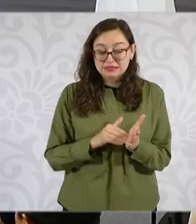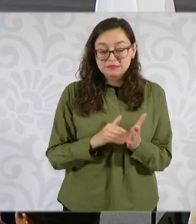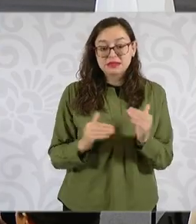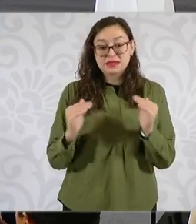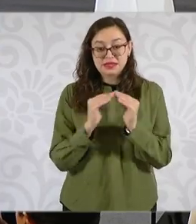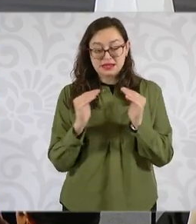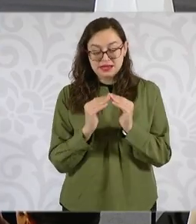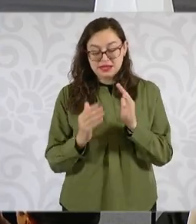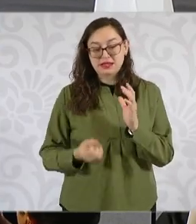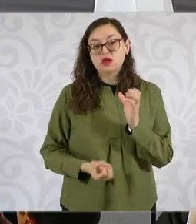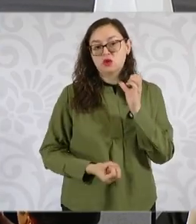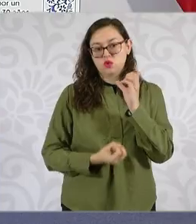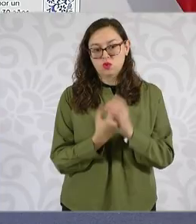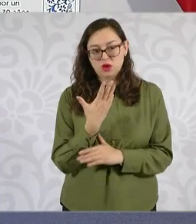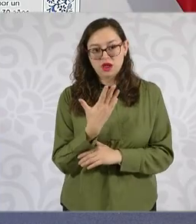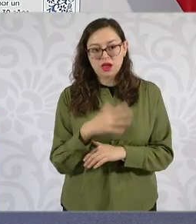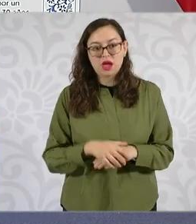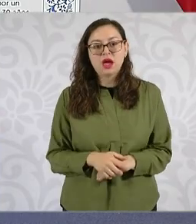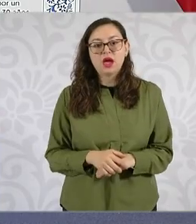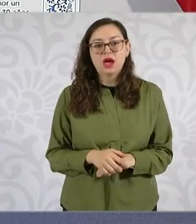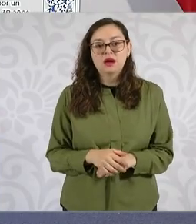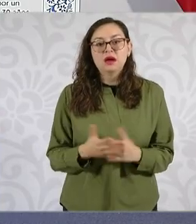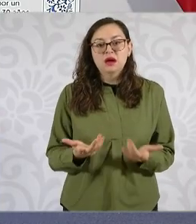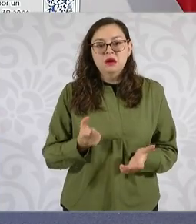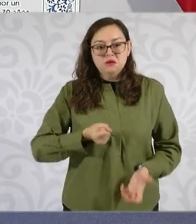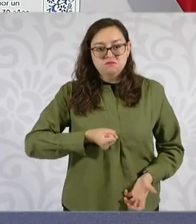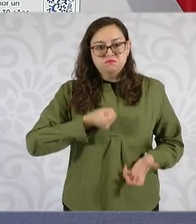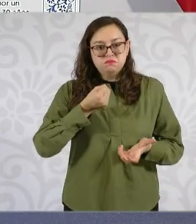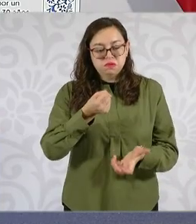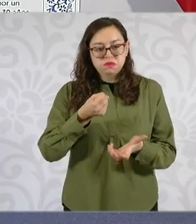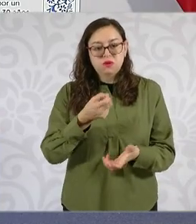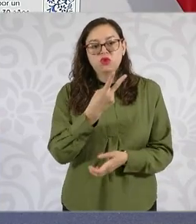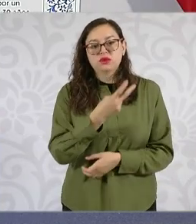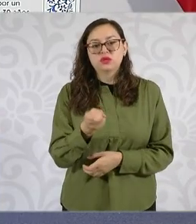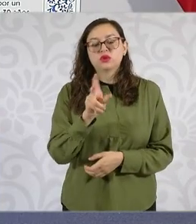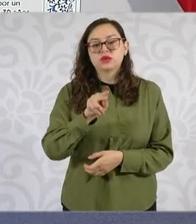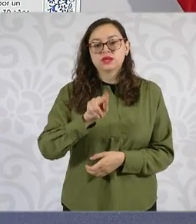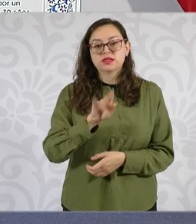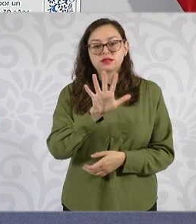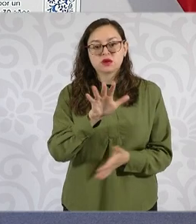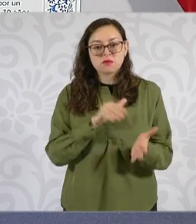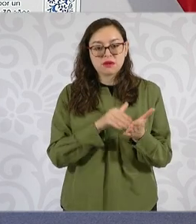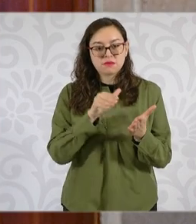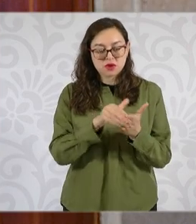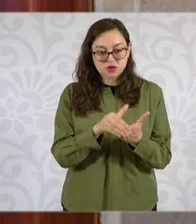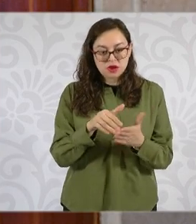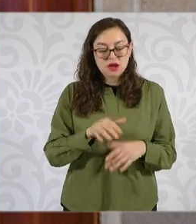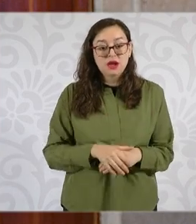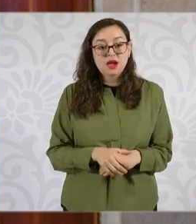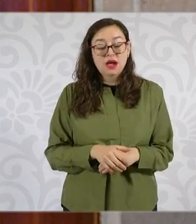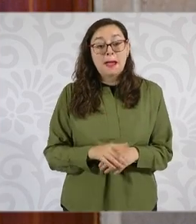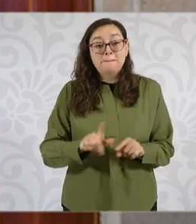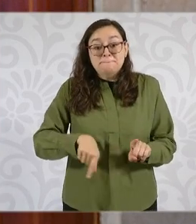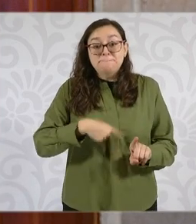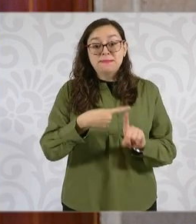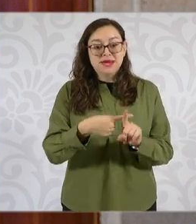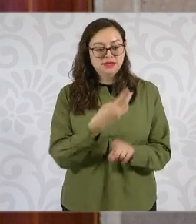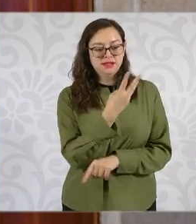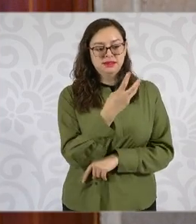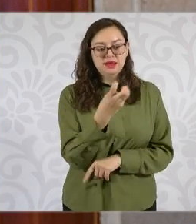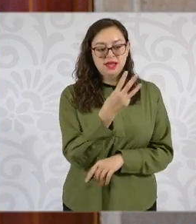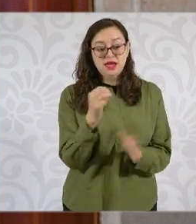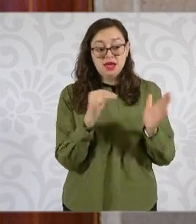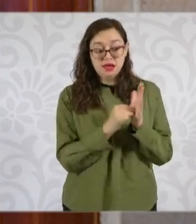de 285 mil millones de pesos y vamos a mejorar 300 mil viviendas